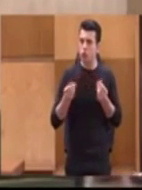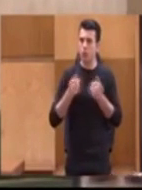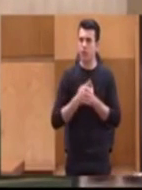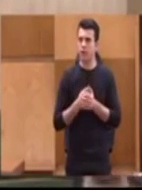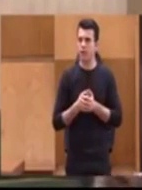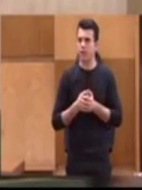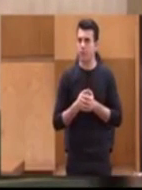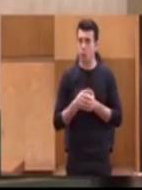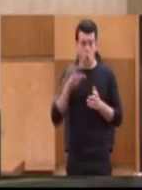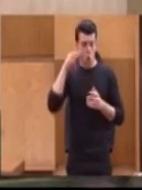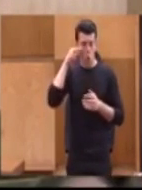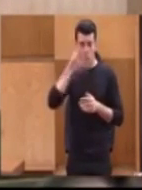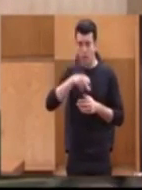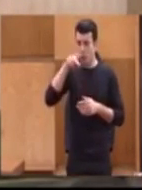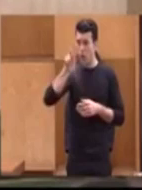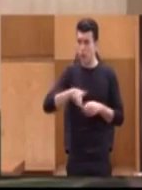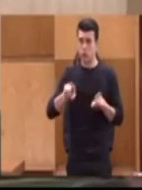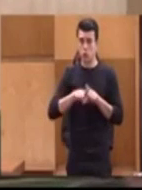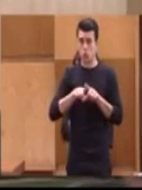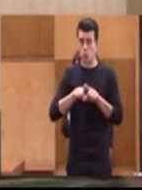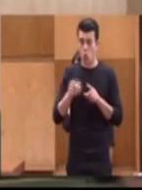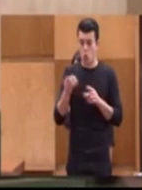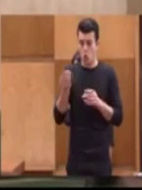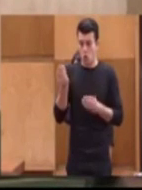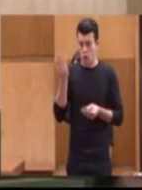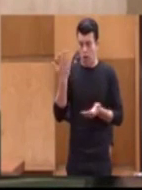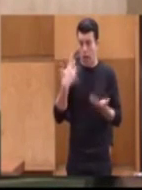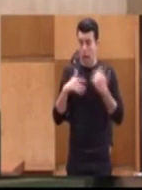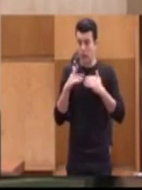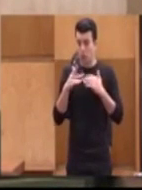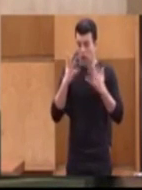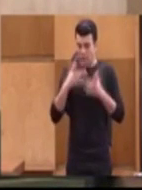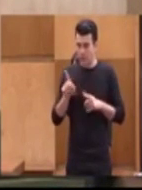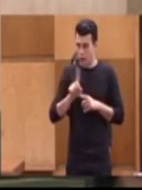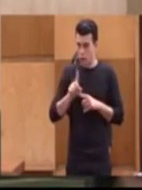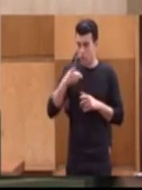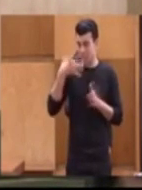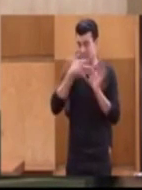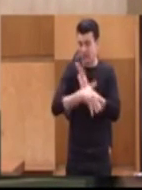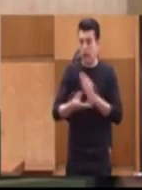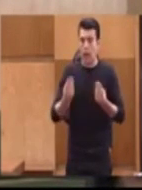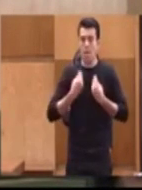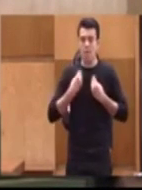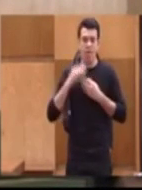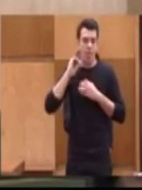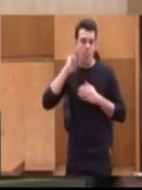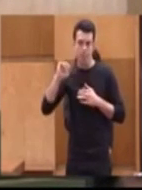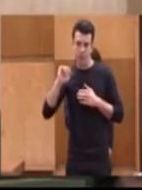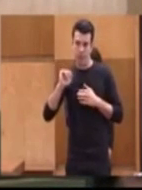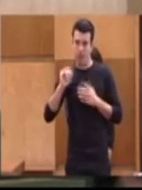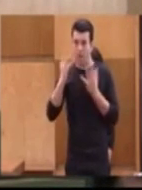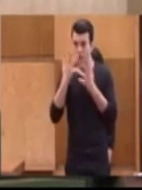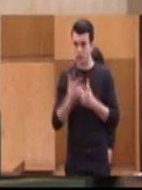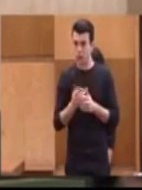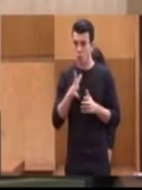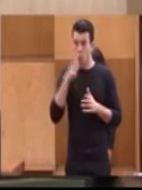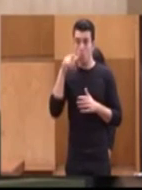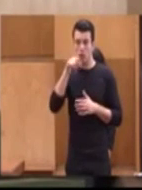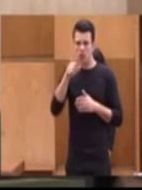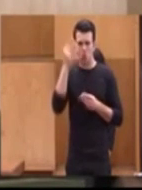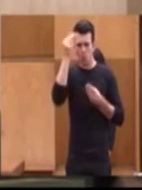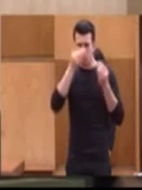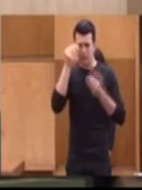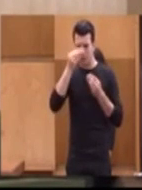es la jubilación un acto administrativo más, sino la vida que depende de un acto administrativo. Y es por ello que todos los